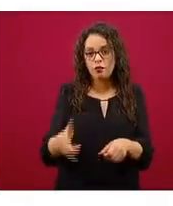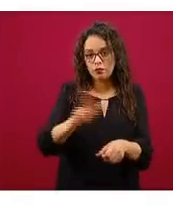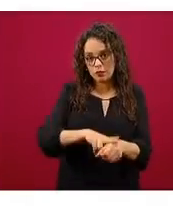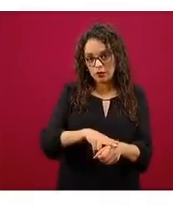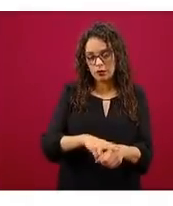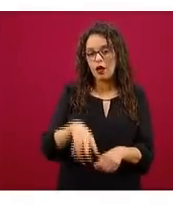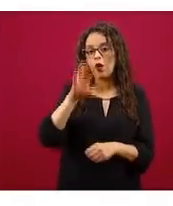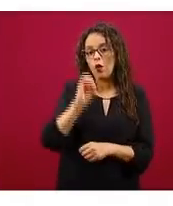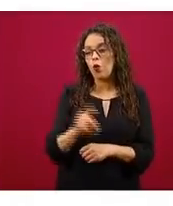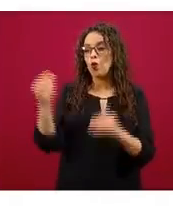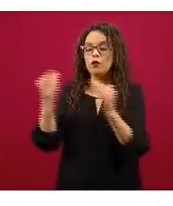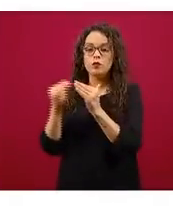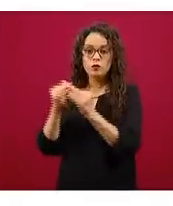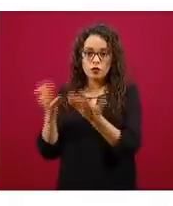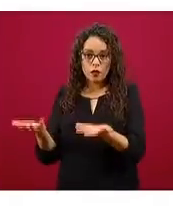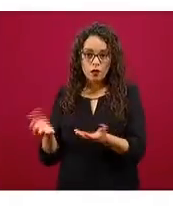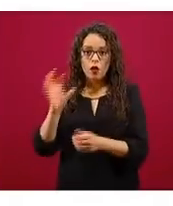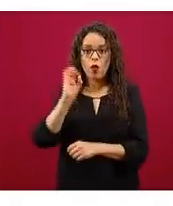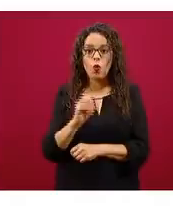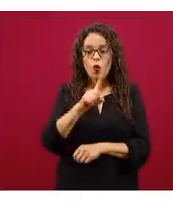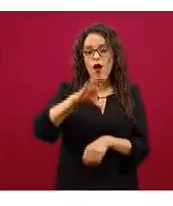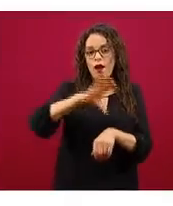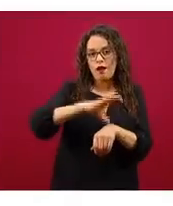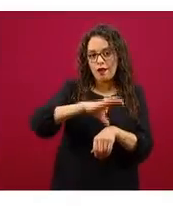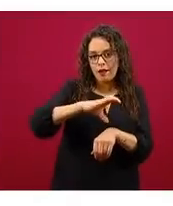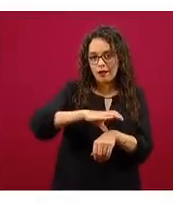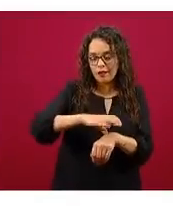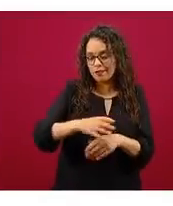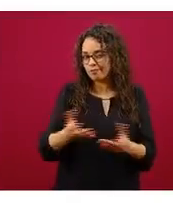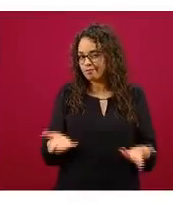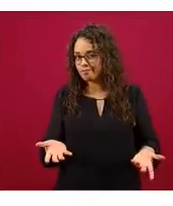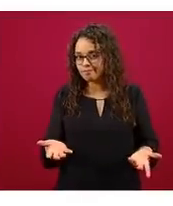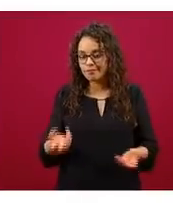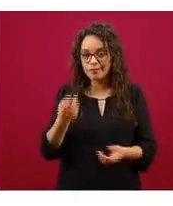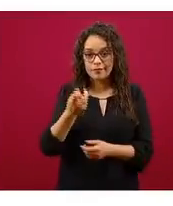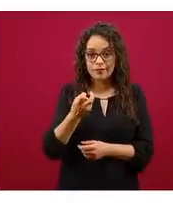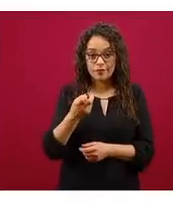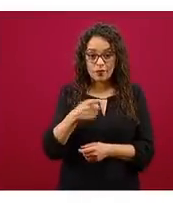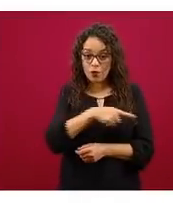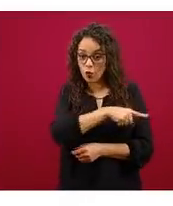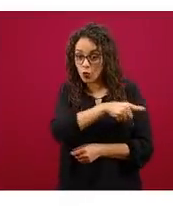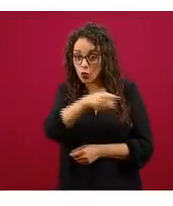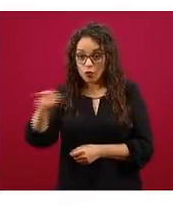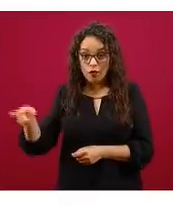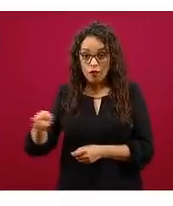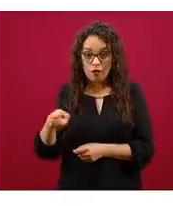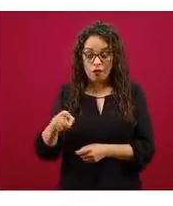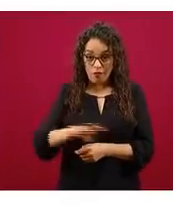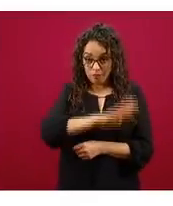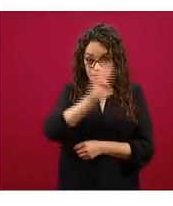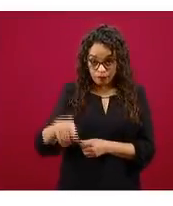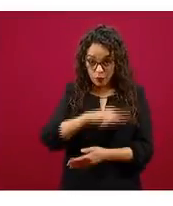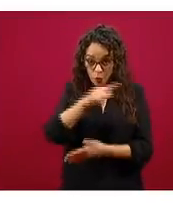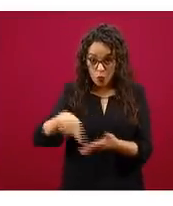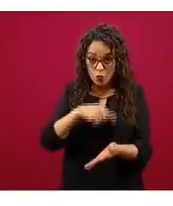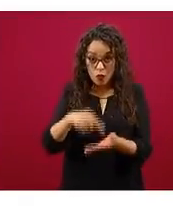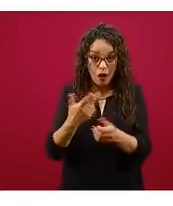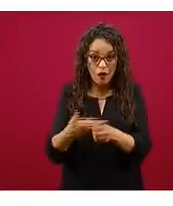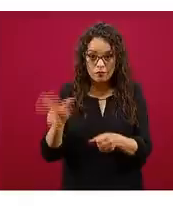unidades de medicina familiar en la atención médica continua, de tal manera que no todos fallecen en el hospital. La